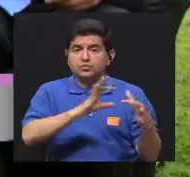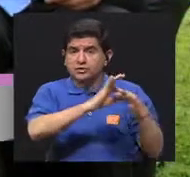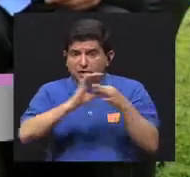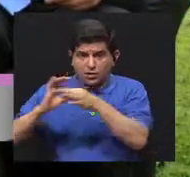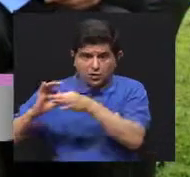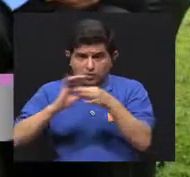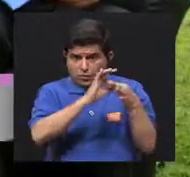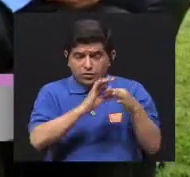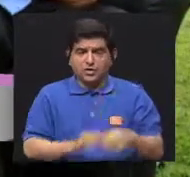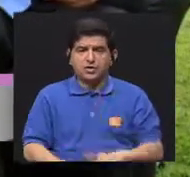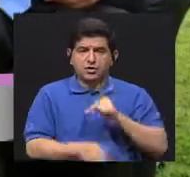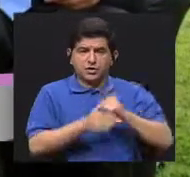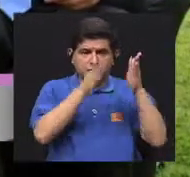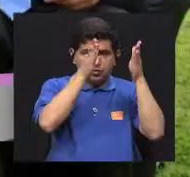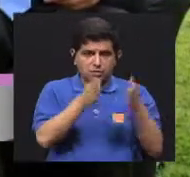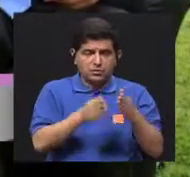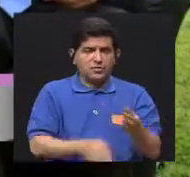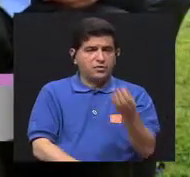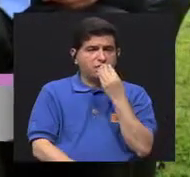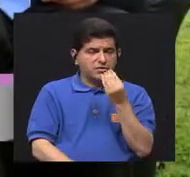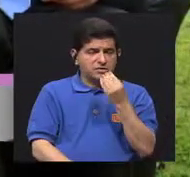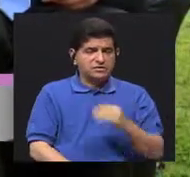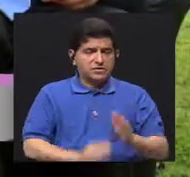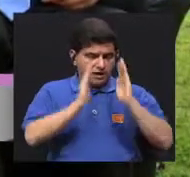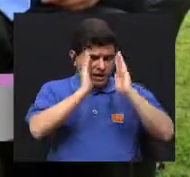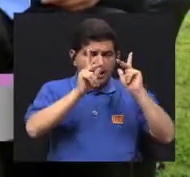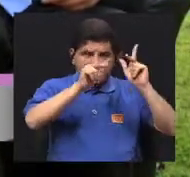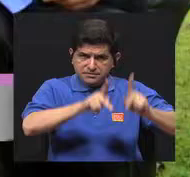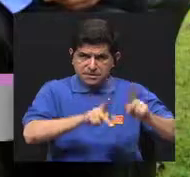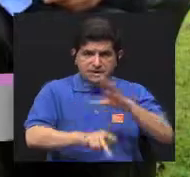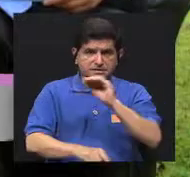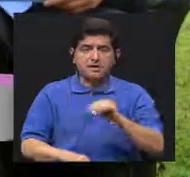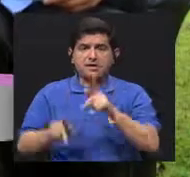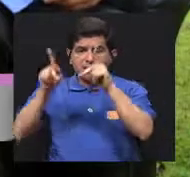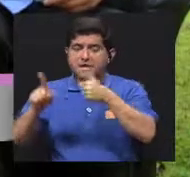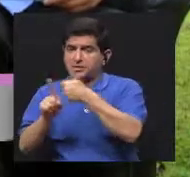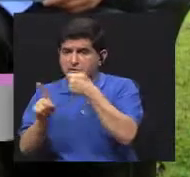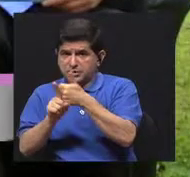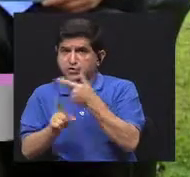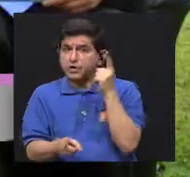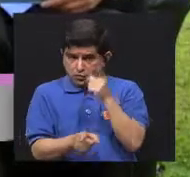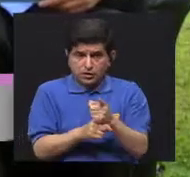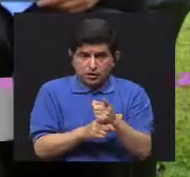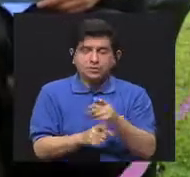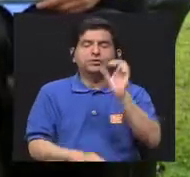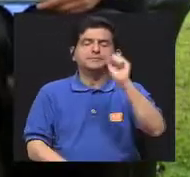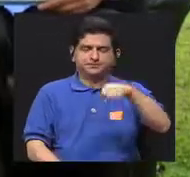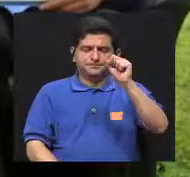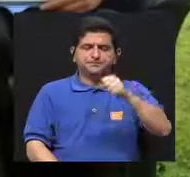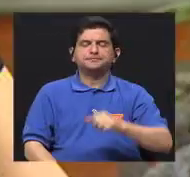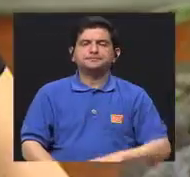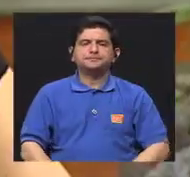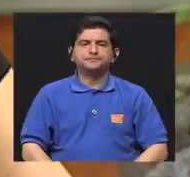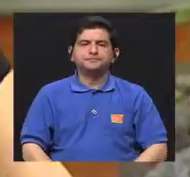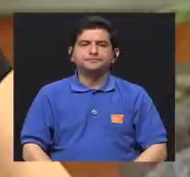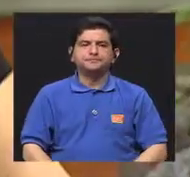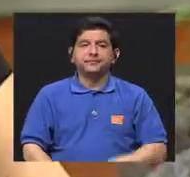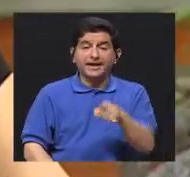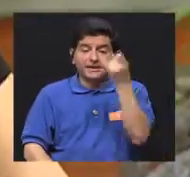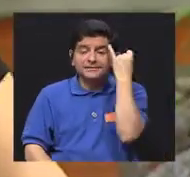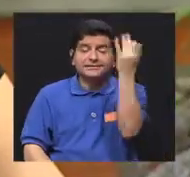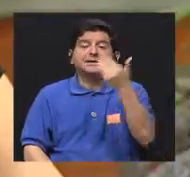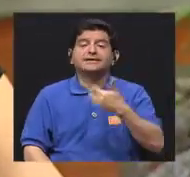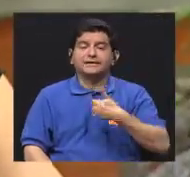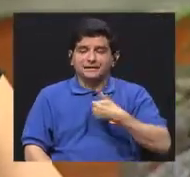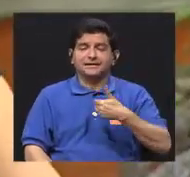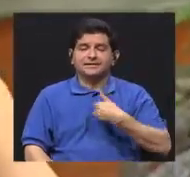conjunta entre el profesional de nutrición que está viendo a la persona y la persona misma. Esa la